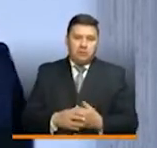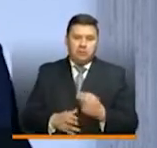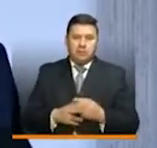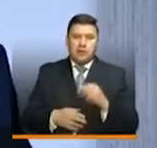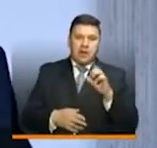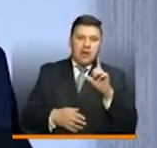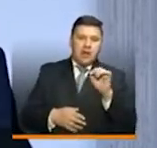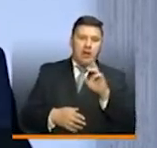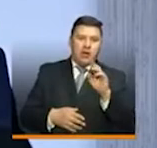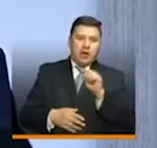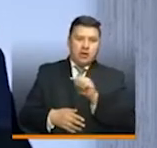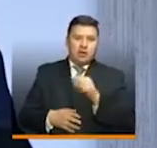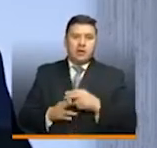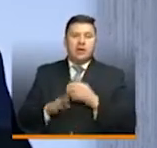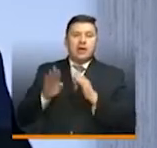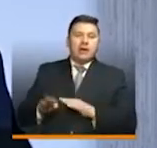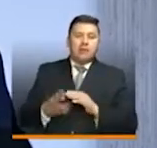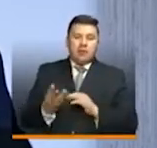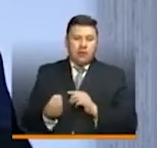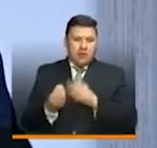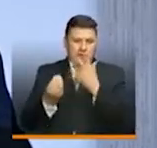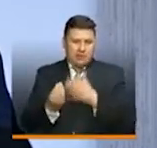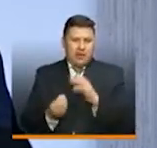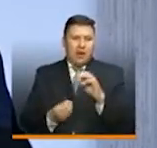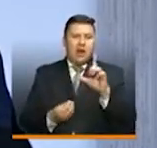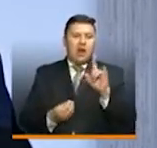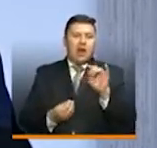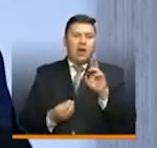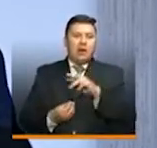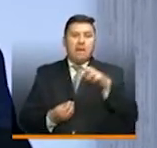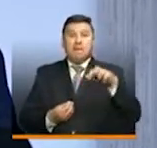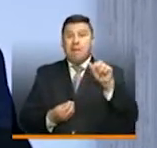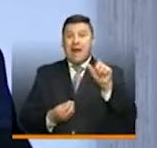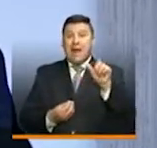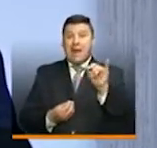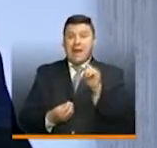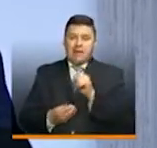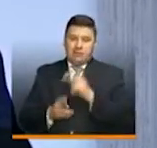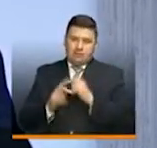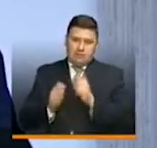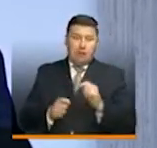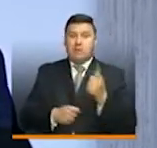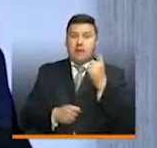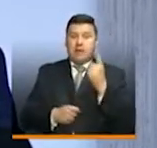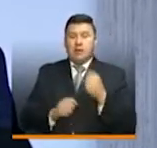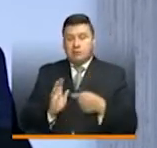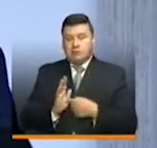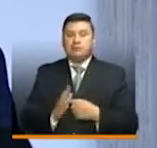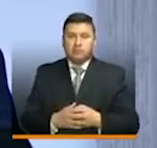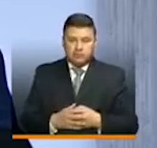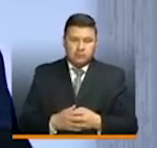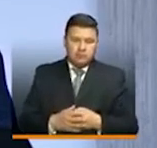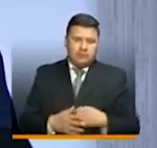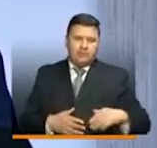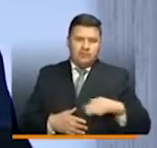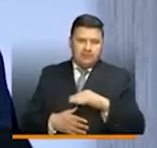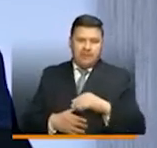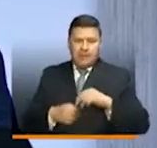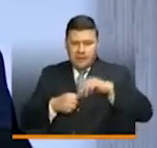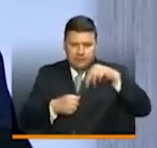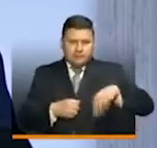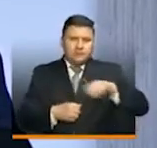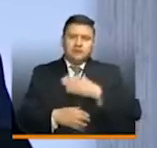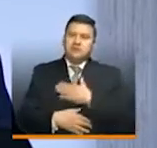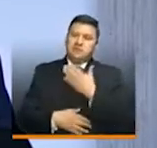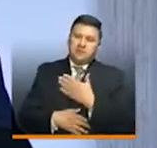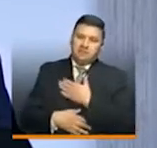Gutiérrez. Laura es la representante del grupo Pali, que tuvo este primer puesto en la categoría de ciudadanos. Nosotros